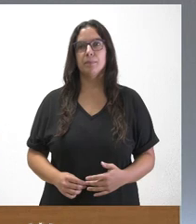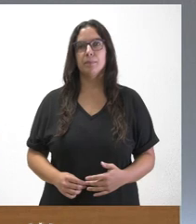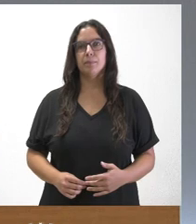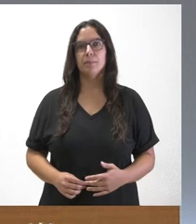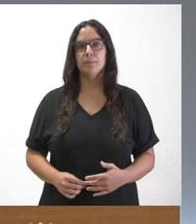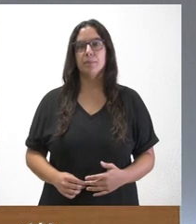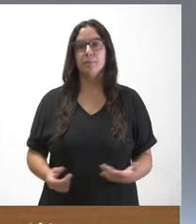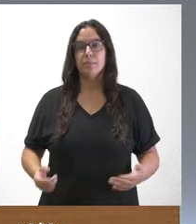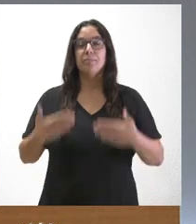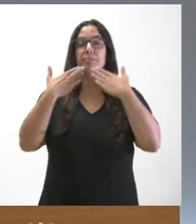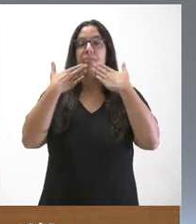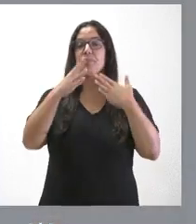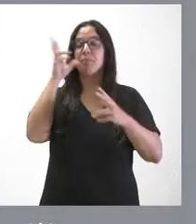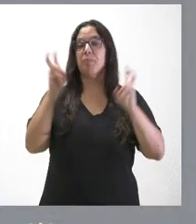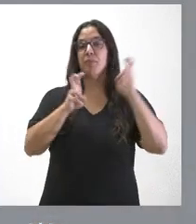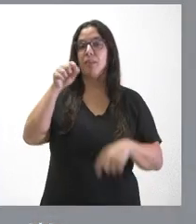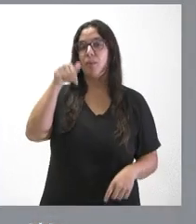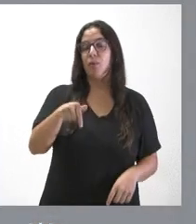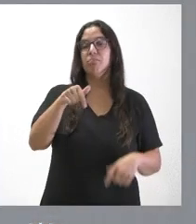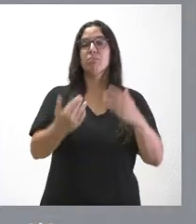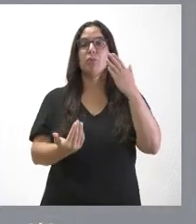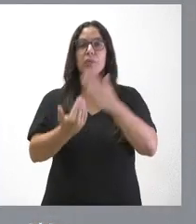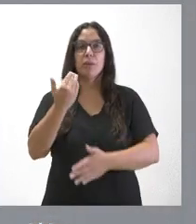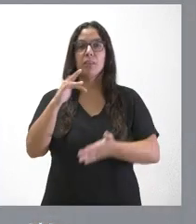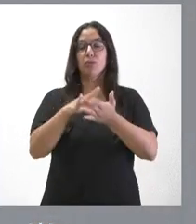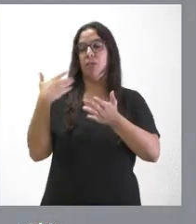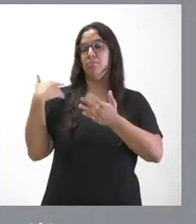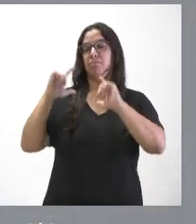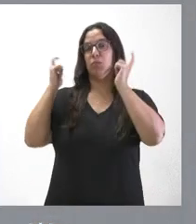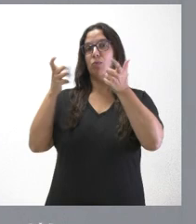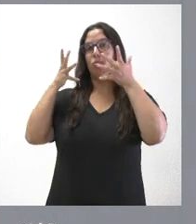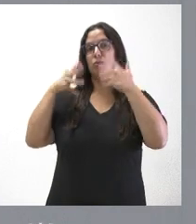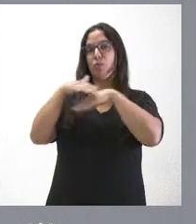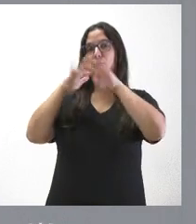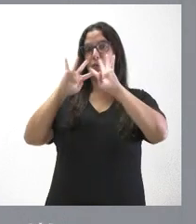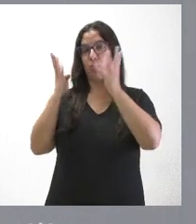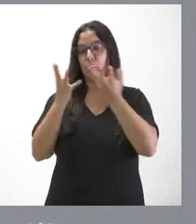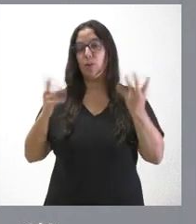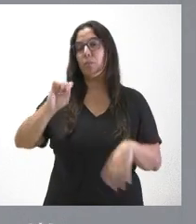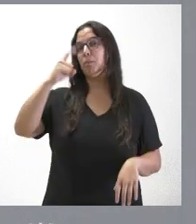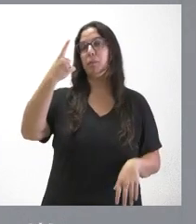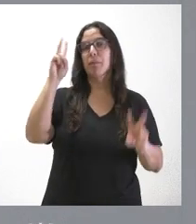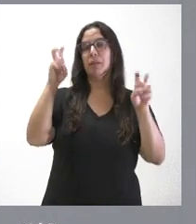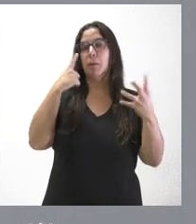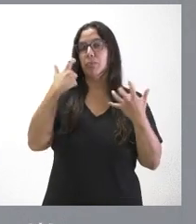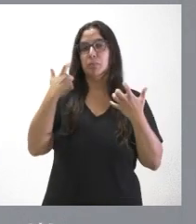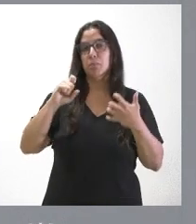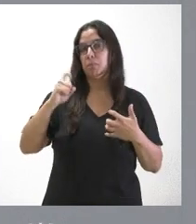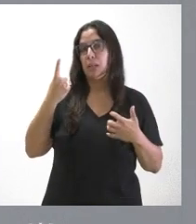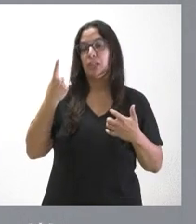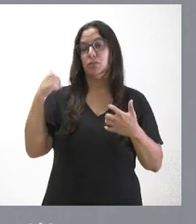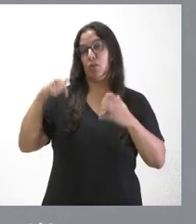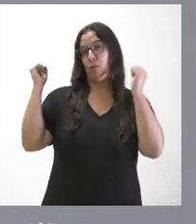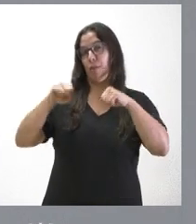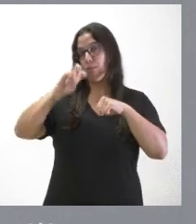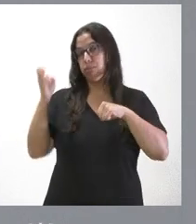Muchas gracias por su presencia hoy aquí esta mañana, tras la reunión del Consejo de Gobierno. El primero de los asuntos más relevantes de los que hemos aprobado esta